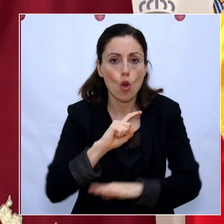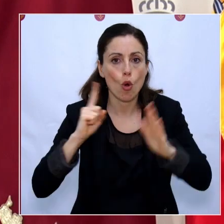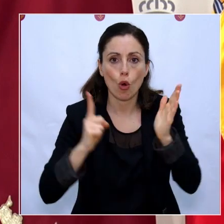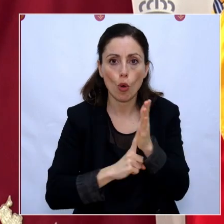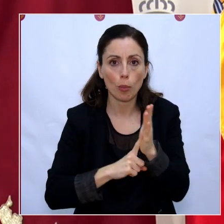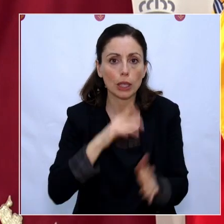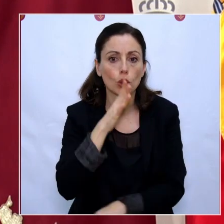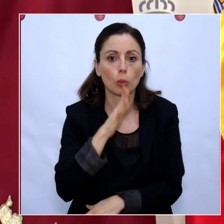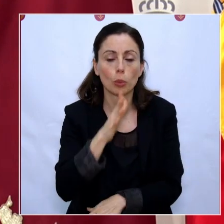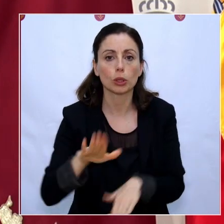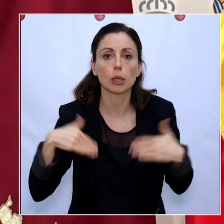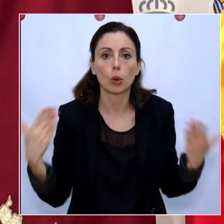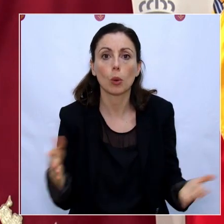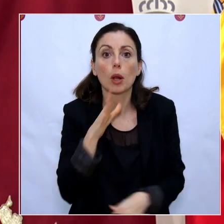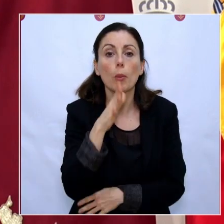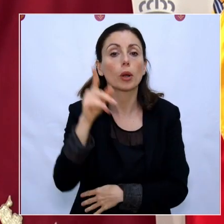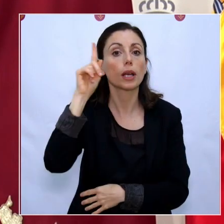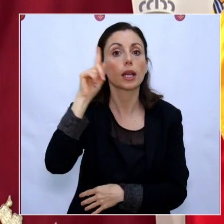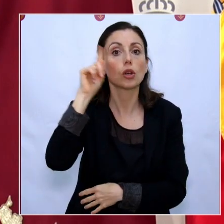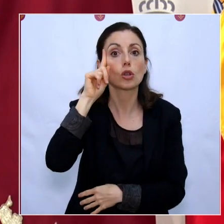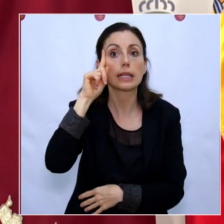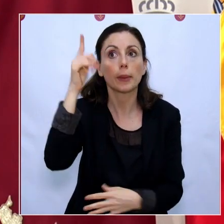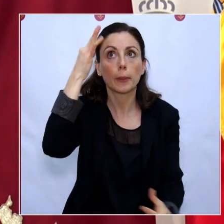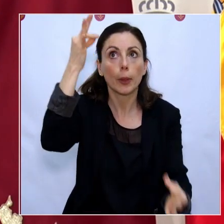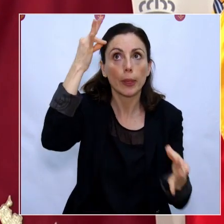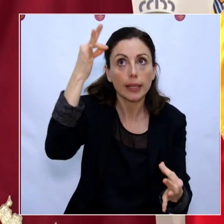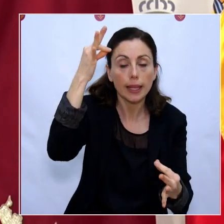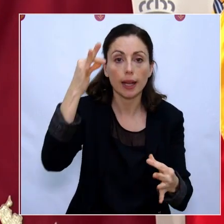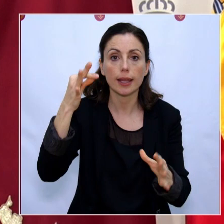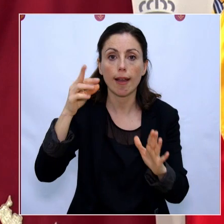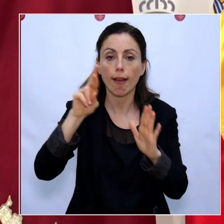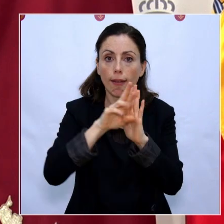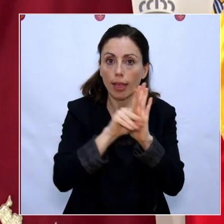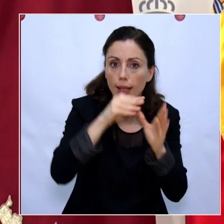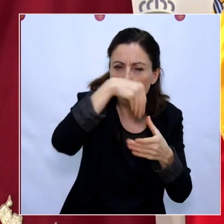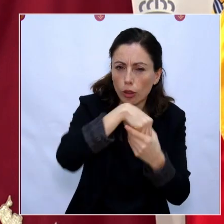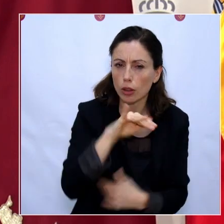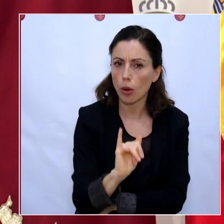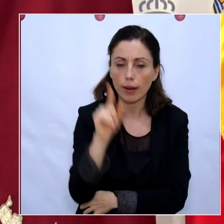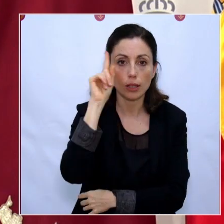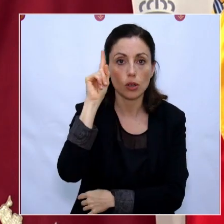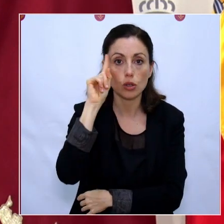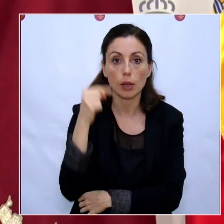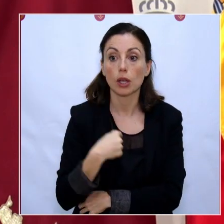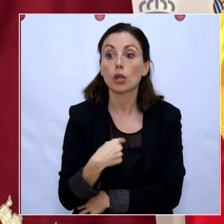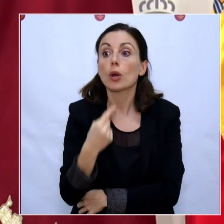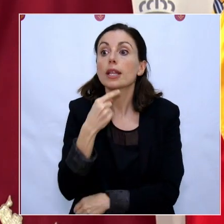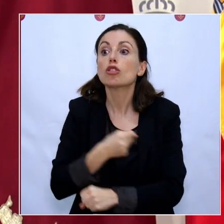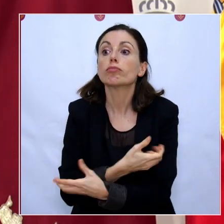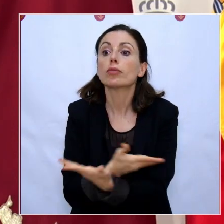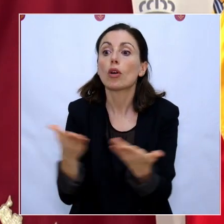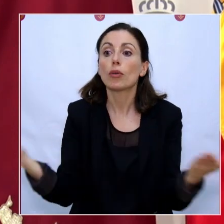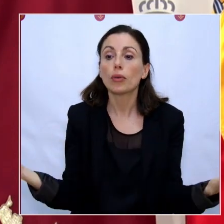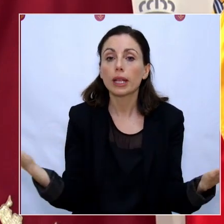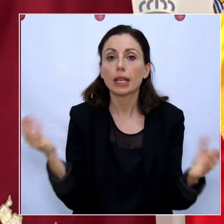porque no conocemos la concreción ni el detalle de ese decreto. Le he ofrecido tomar como referencia un